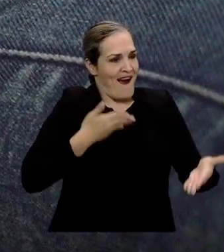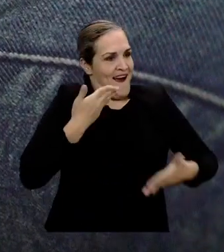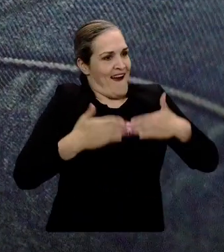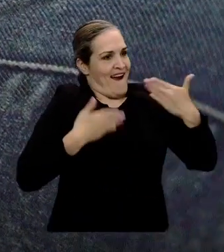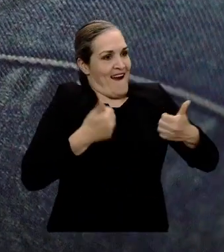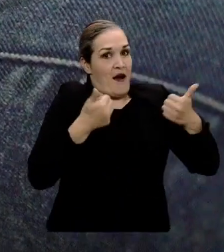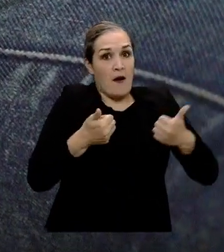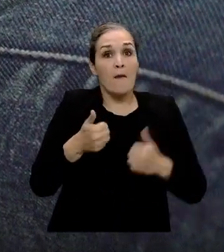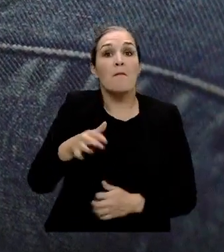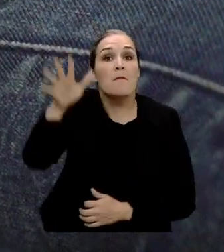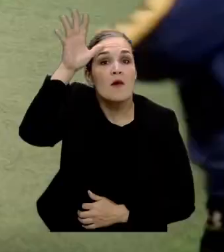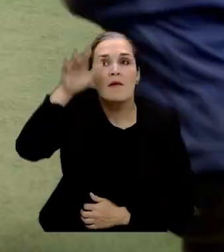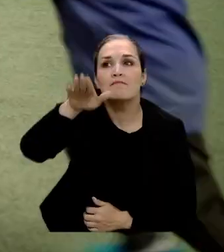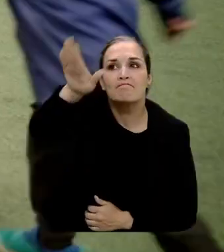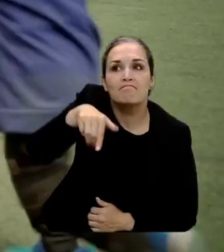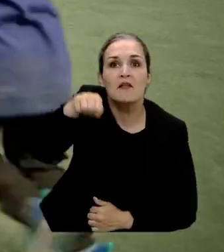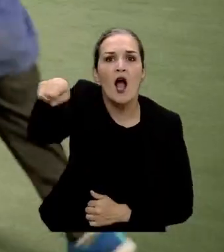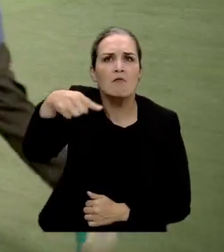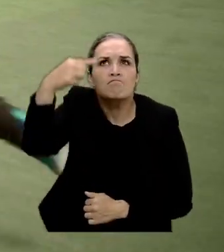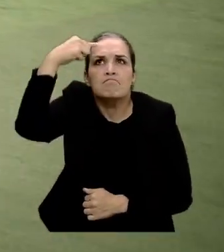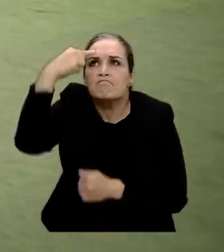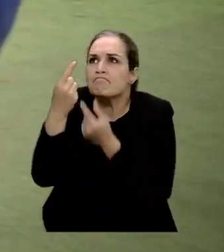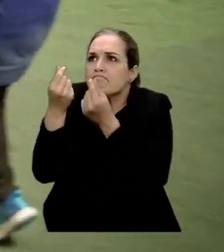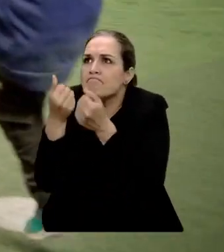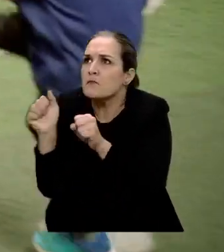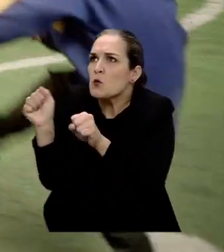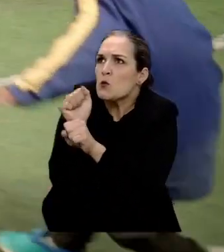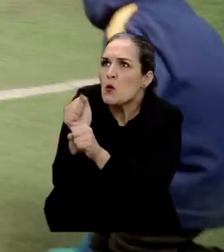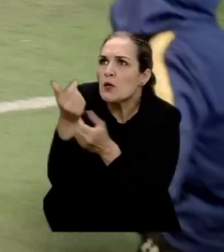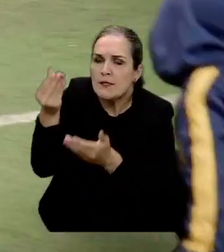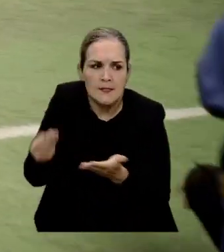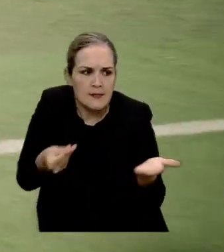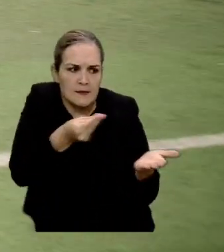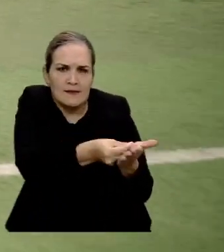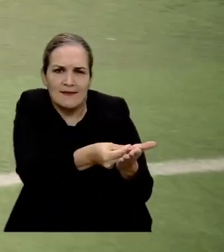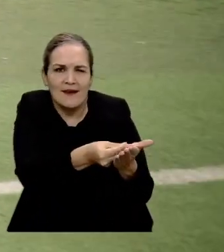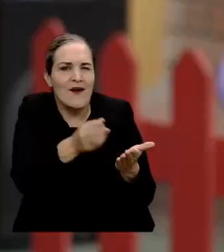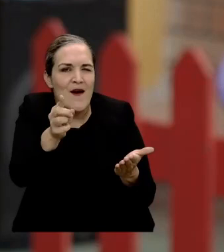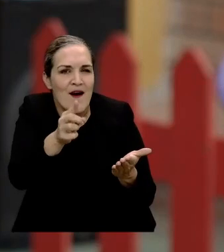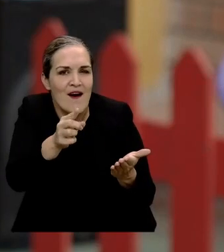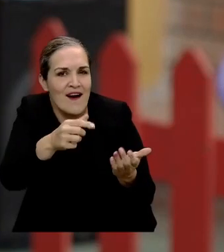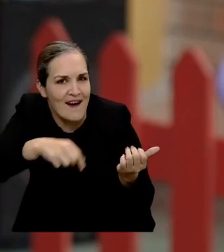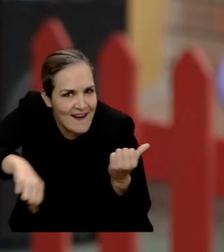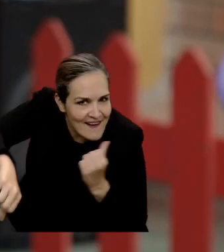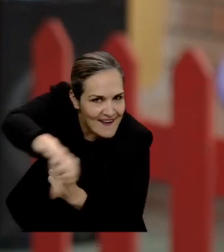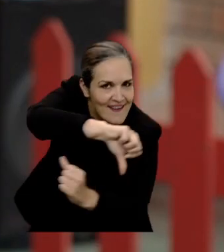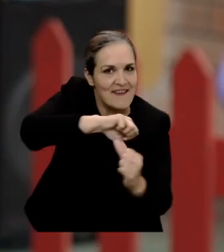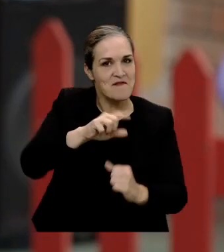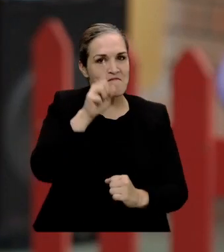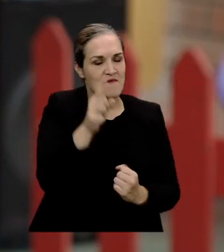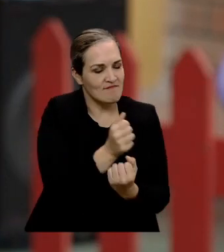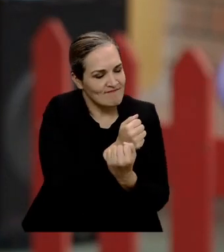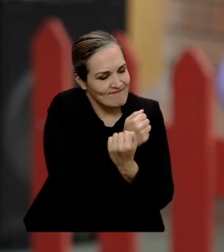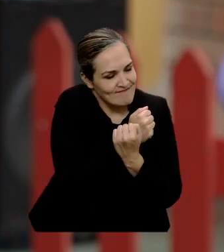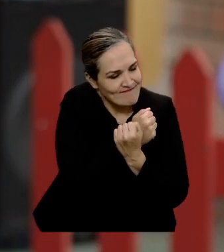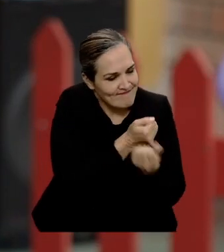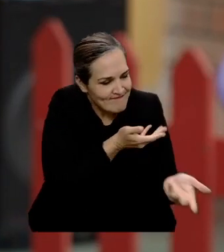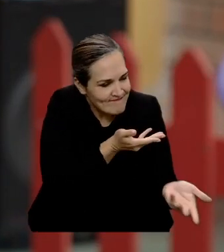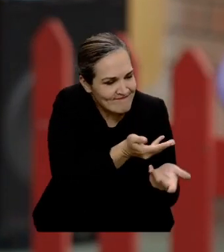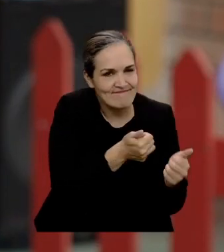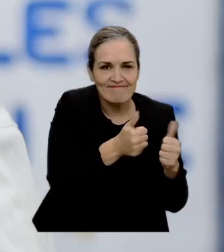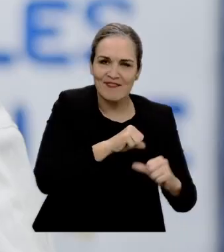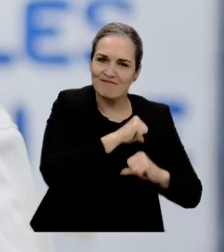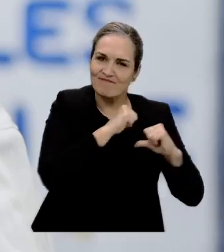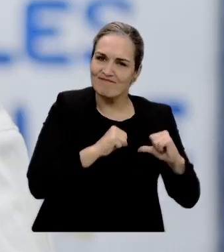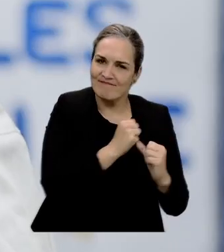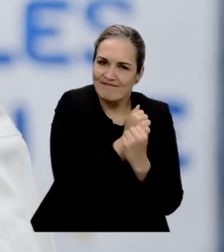papás retomen ese papel, no solamente de proveedores económicos o de alimentos, sino de proveedores emocionales también, de cariño